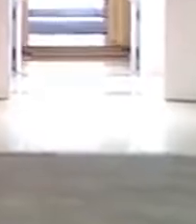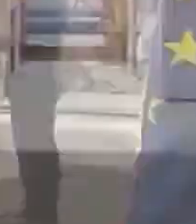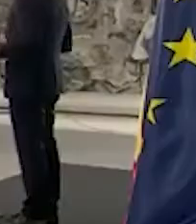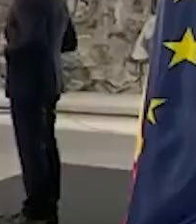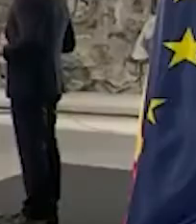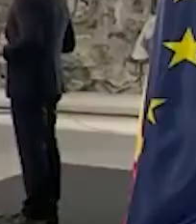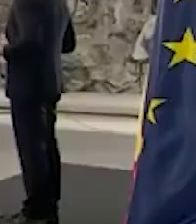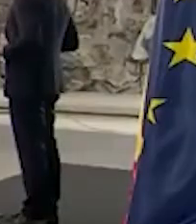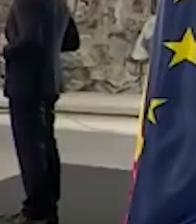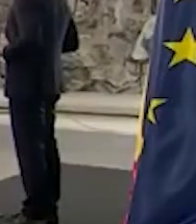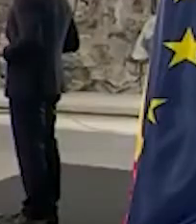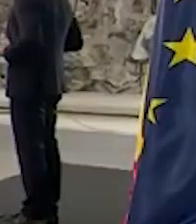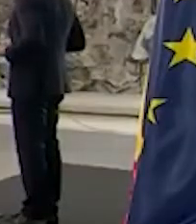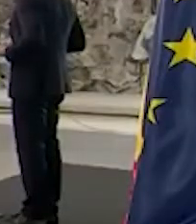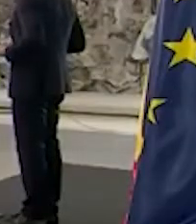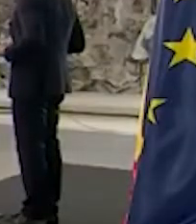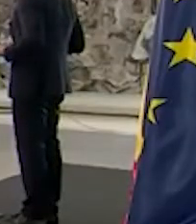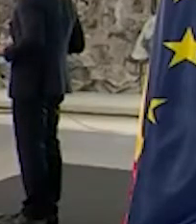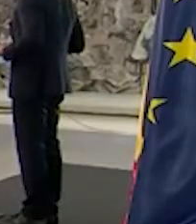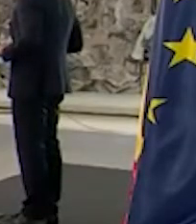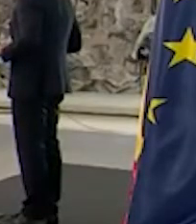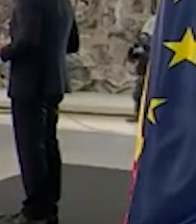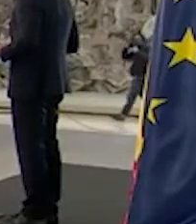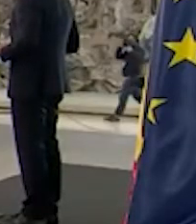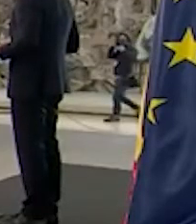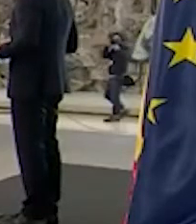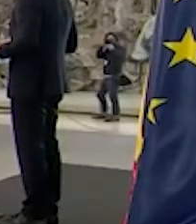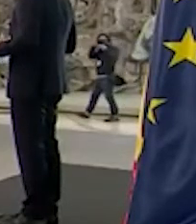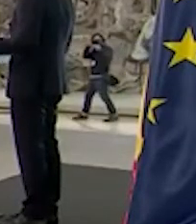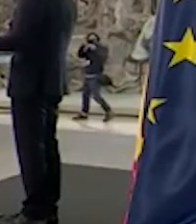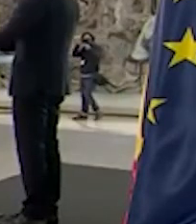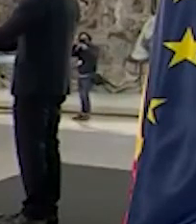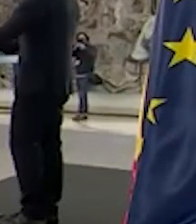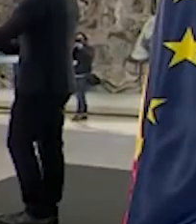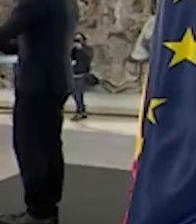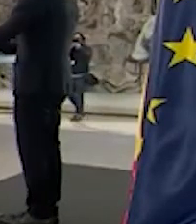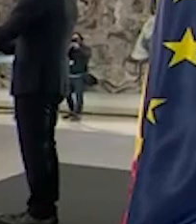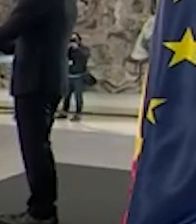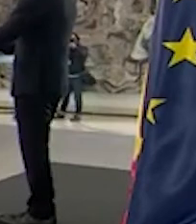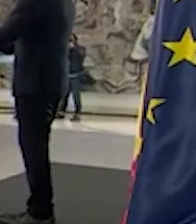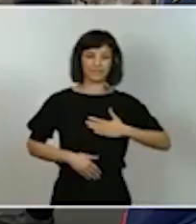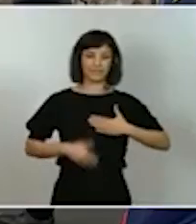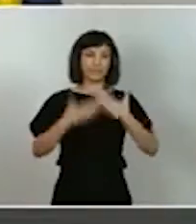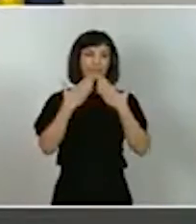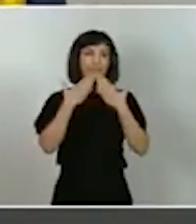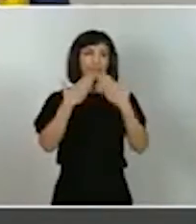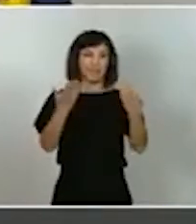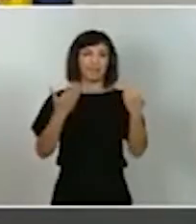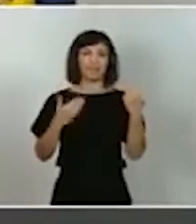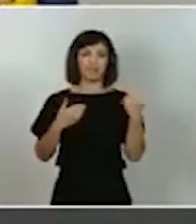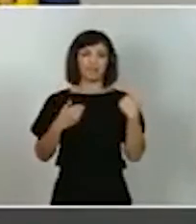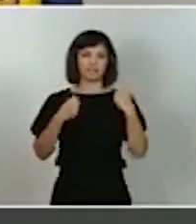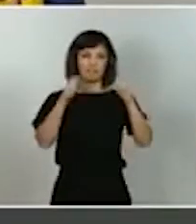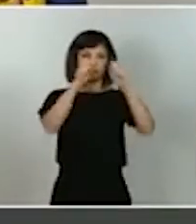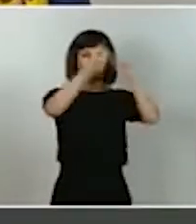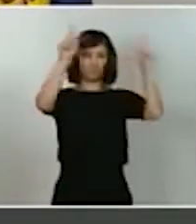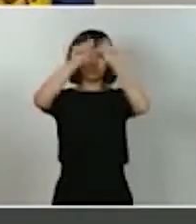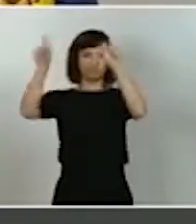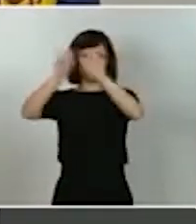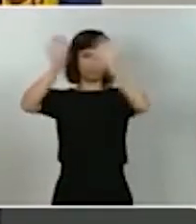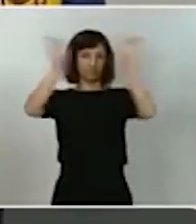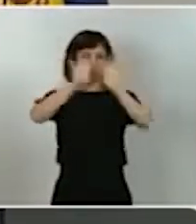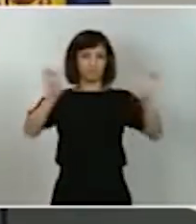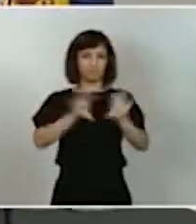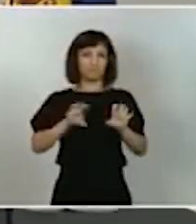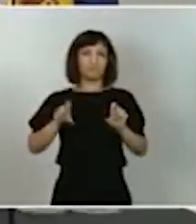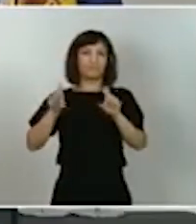Buenos días. En primer lugar, me gustaría agradecer la presencia telemática de la comunidad empresarial, de los